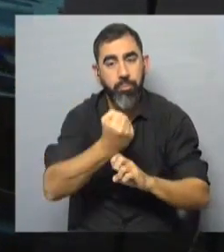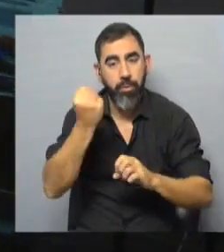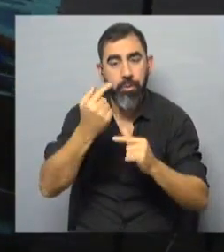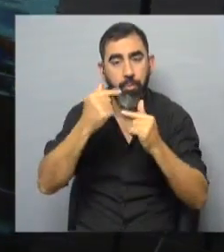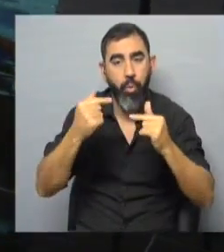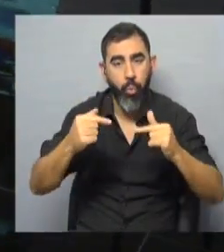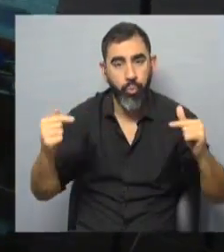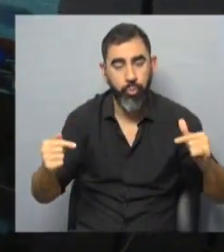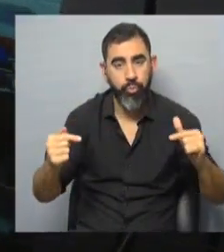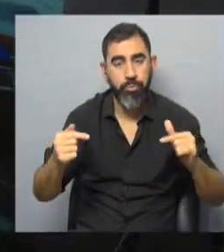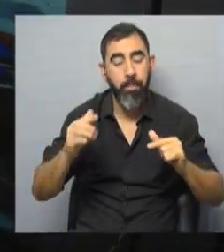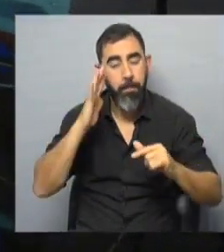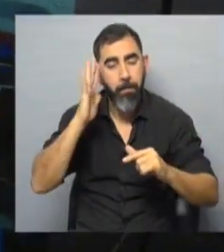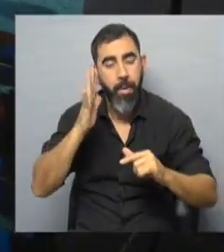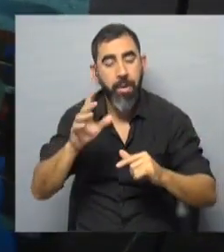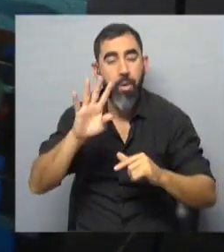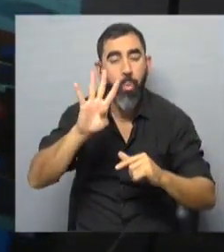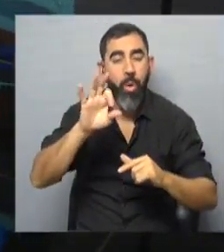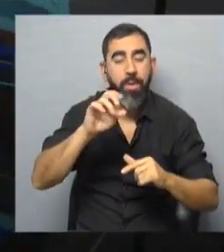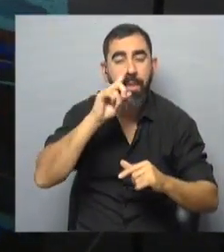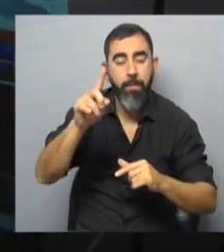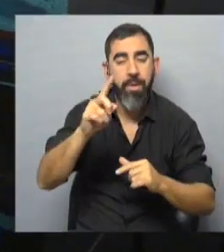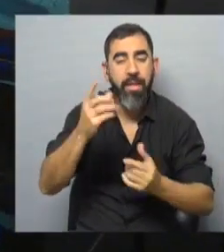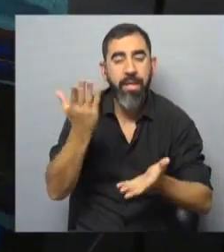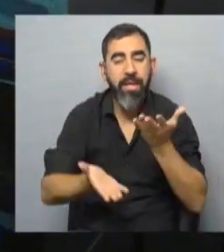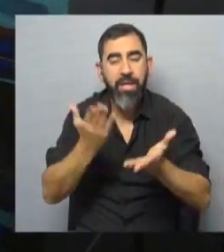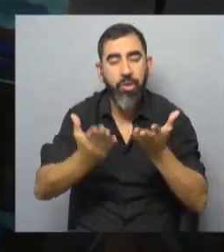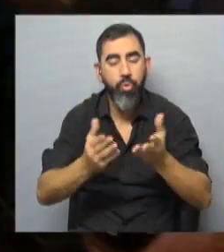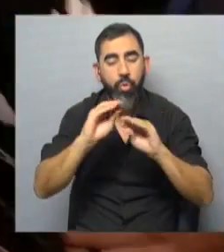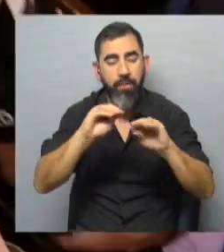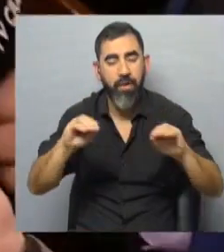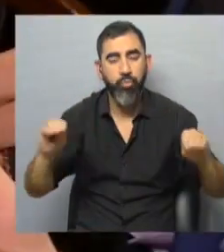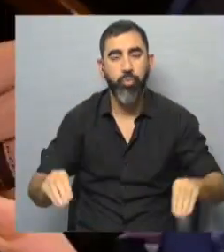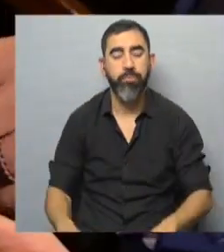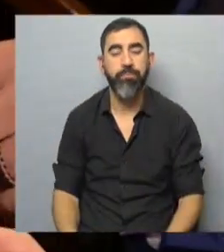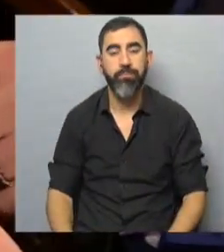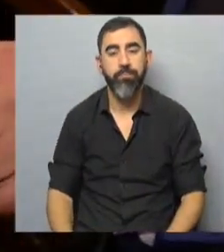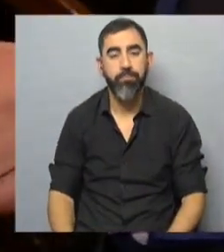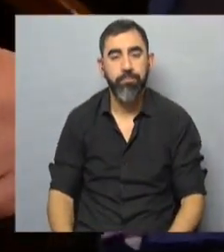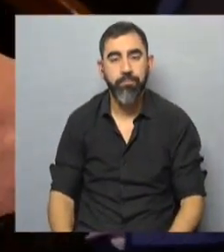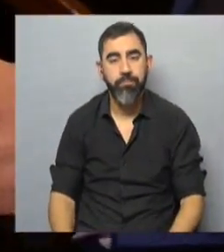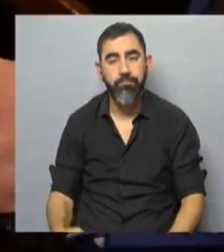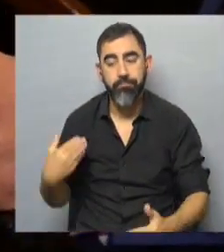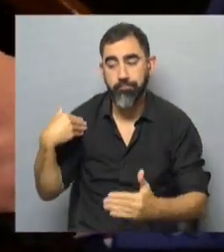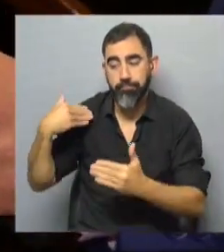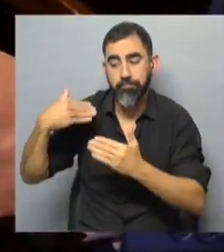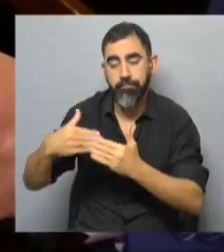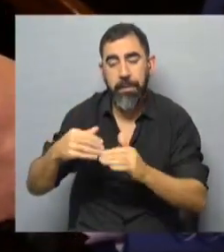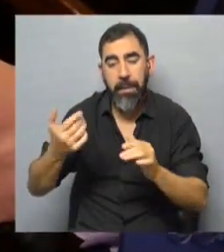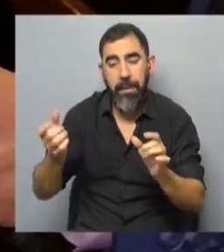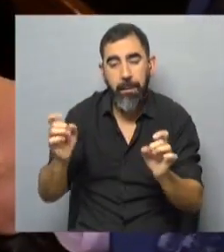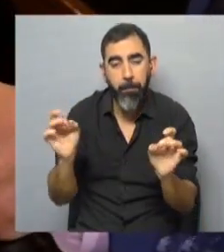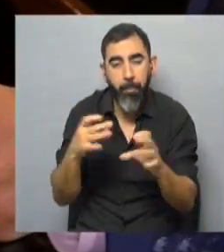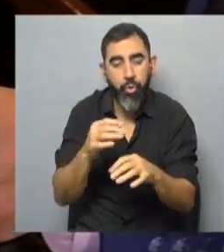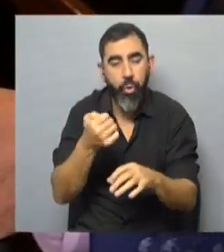productos que se estima generar unas 40.000 toneladas de residuos. Estamos trabajando hoy en día, se estará pronto el